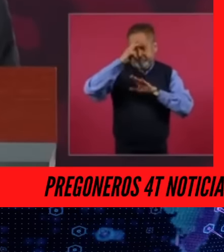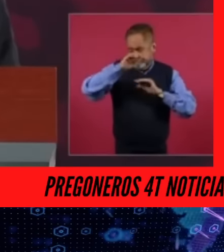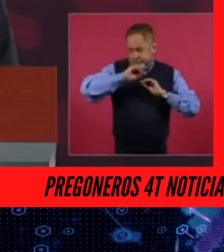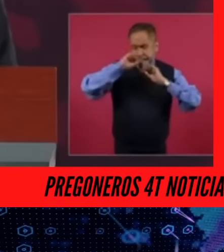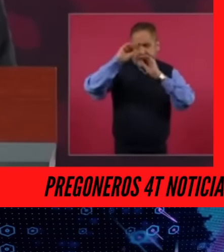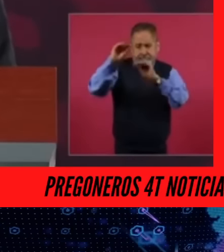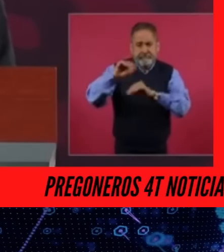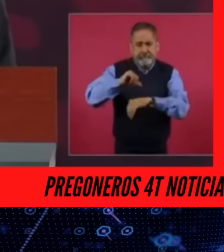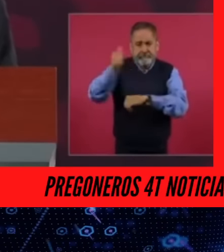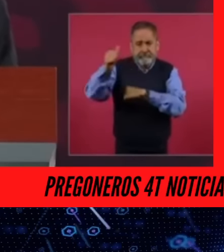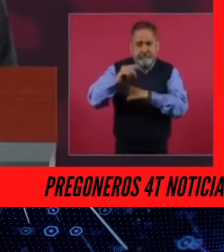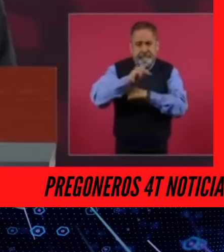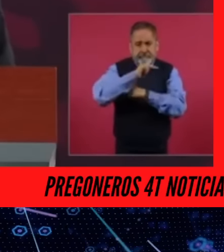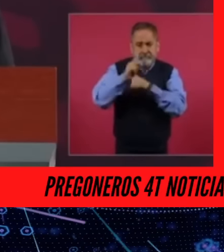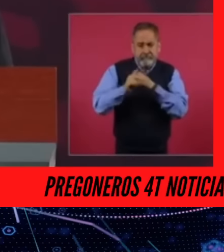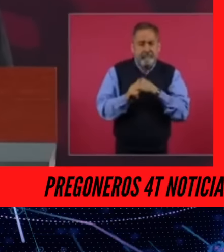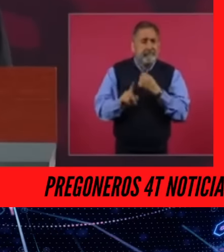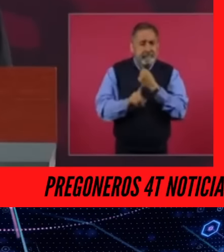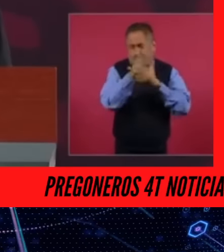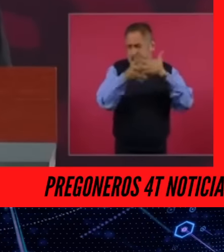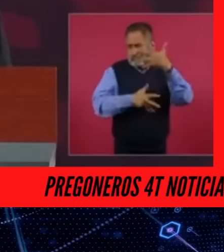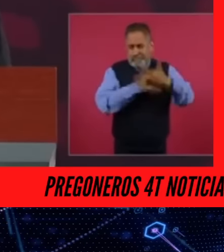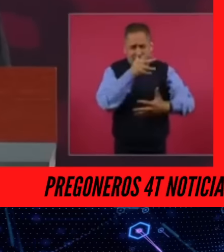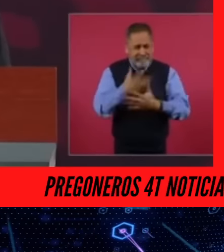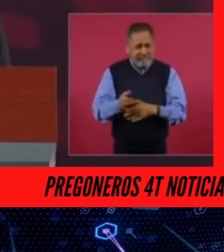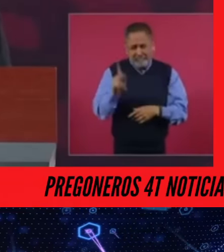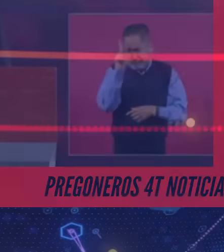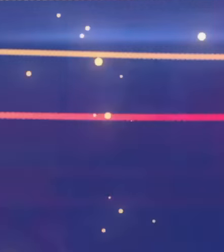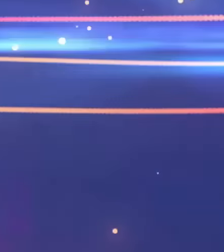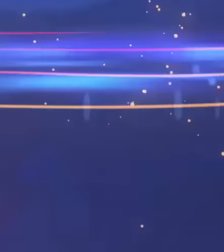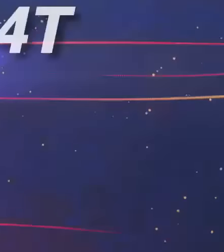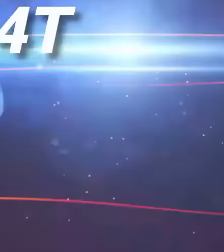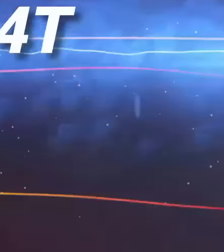seguimos evolucionando junto a la 4T, que sigas teniendo un excelente día.